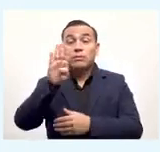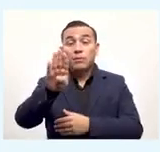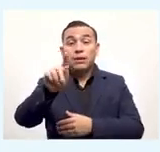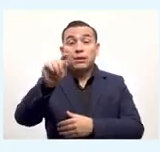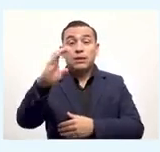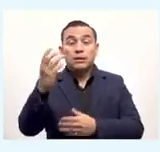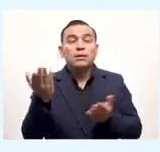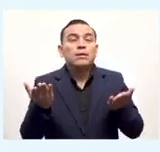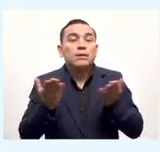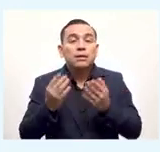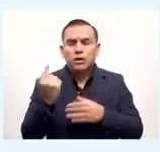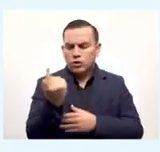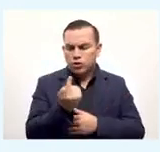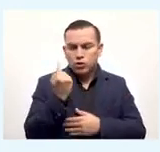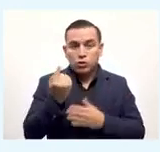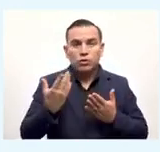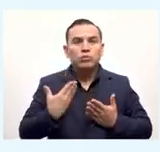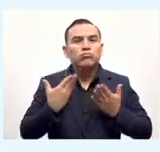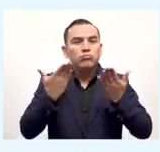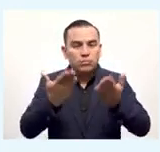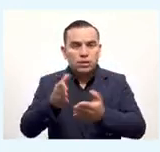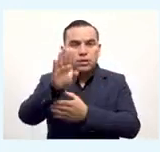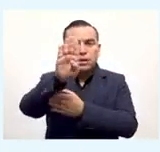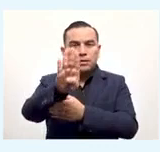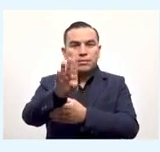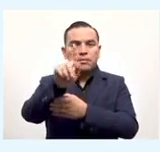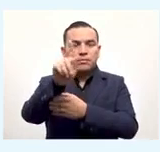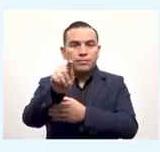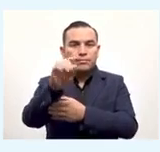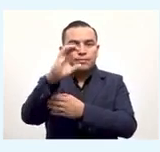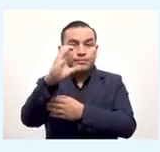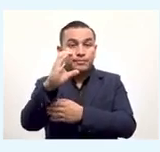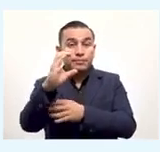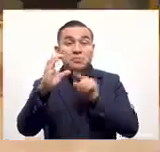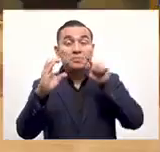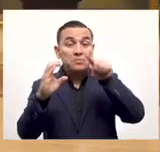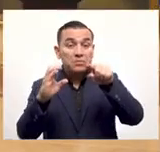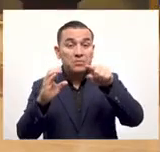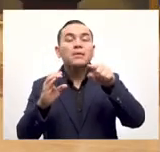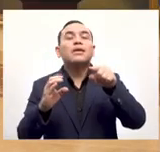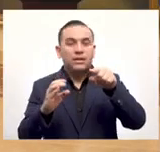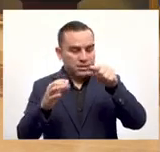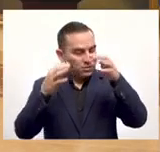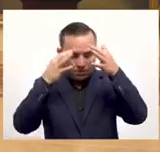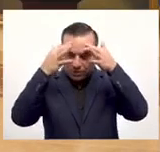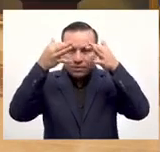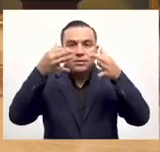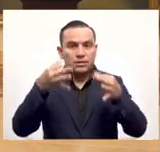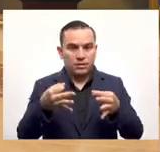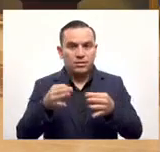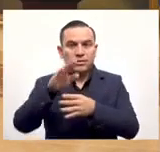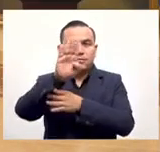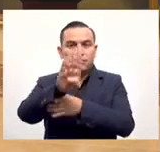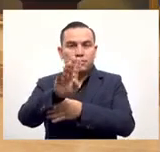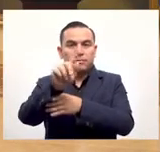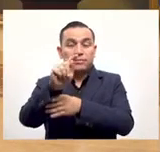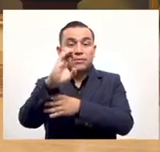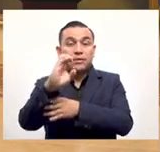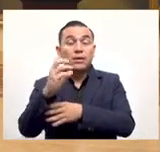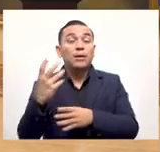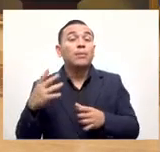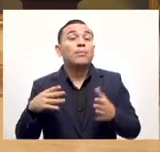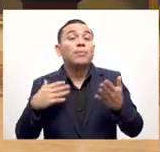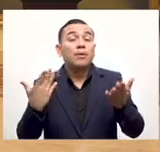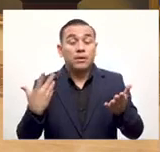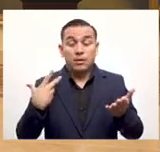lo tanto la gente, esta es la única ocasión en la que van a recibir Bitcoins la gente que no quiera recibir Bitcoins